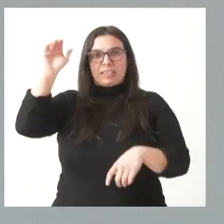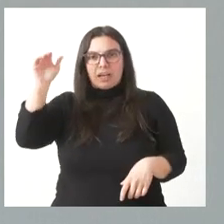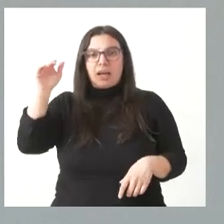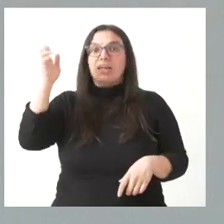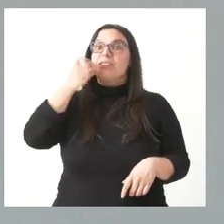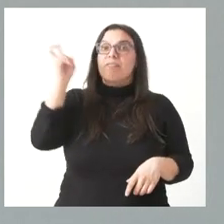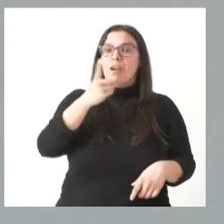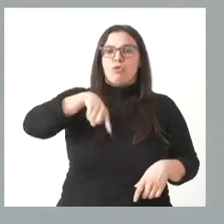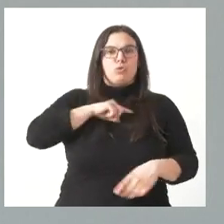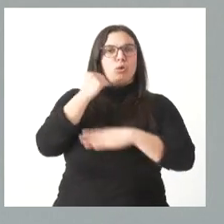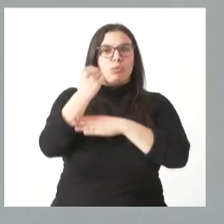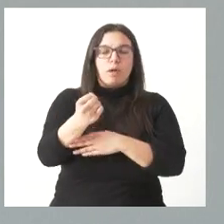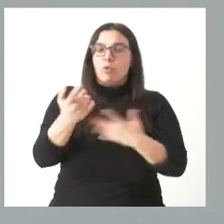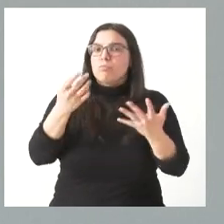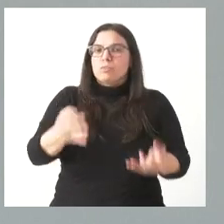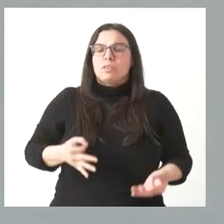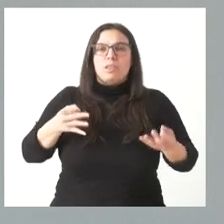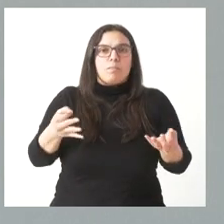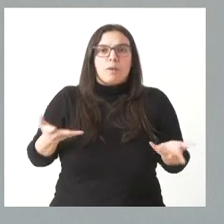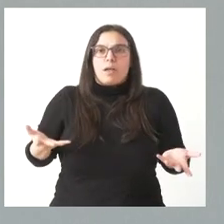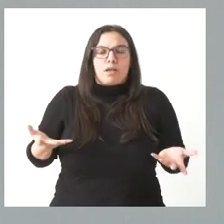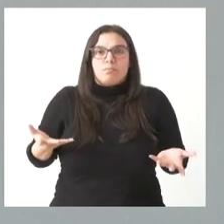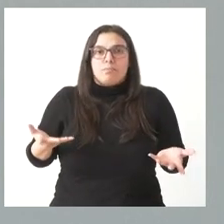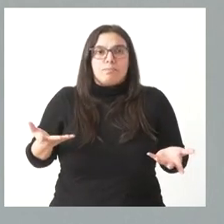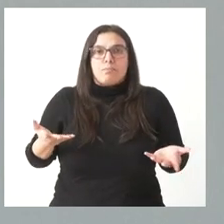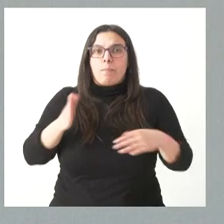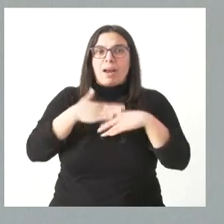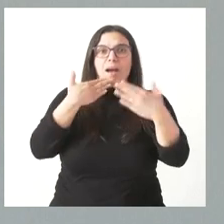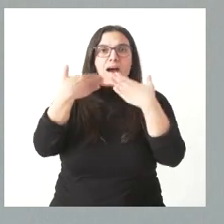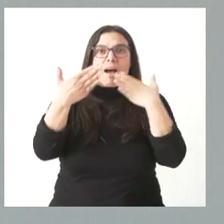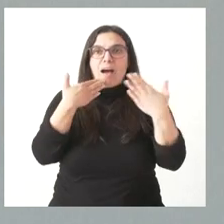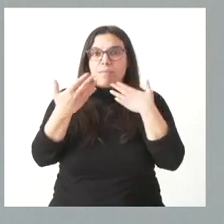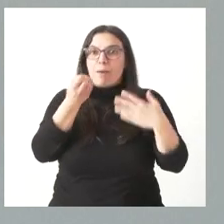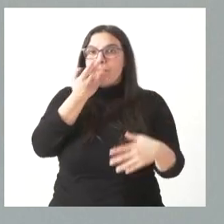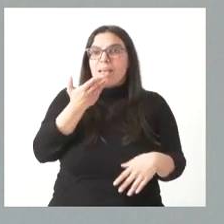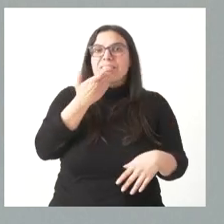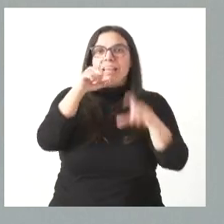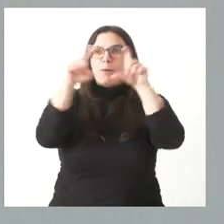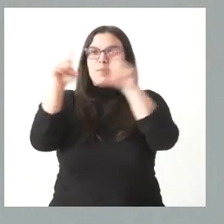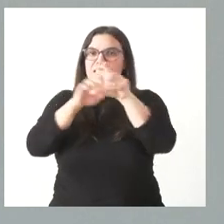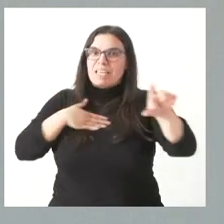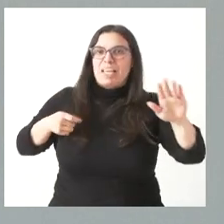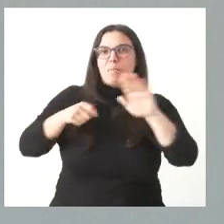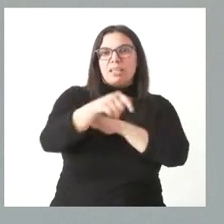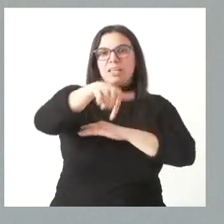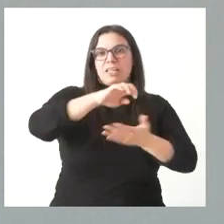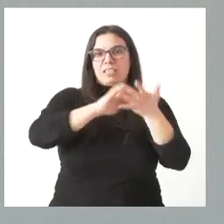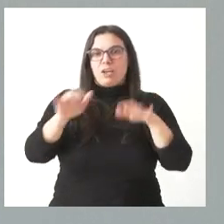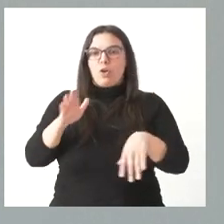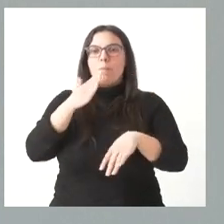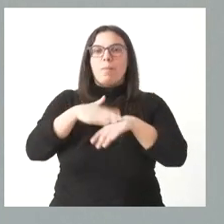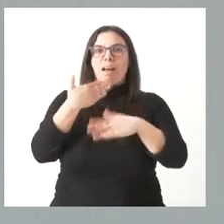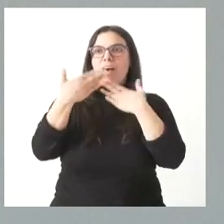nuestro respaldo. Y nosotros estamos aquí para hablar bien de quien invierte en Castilla y León, para hablar bien de quien